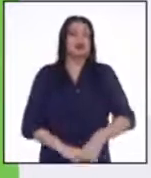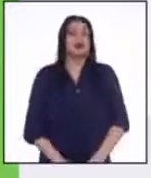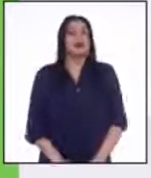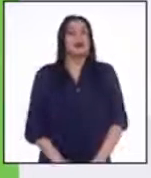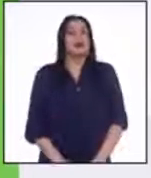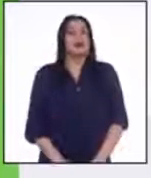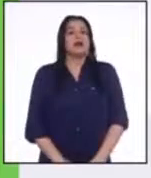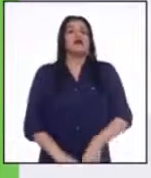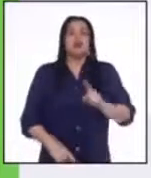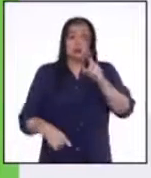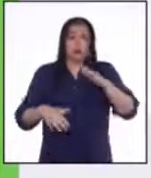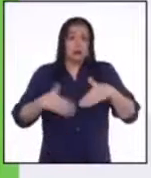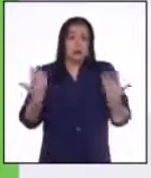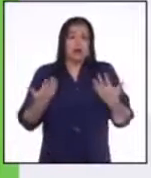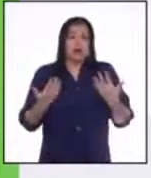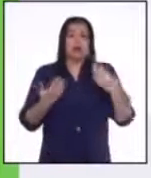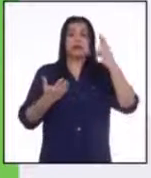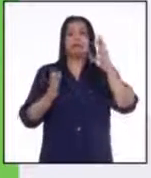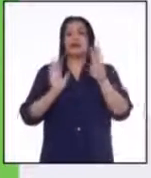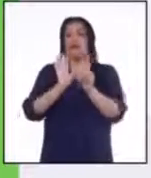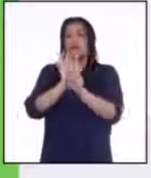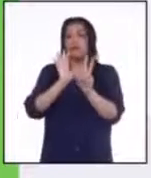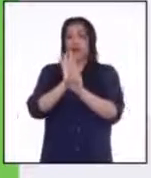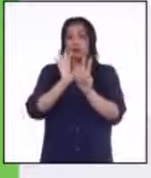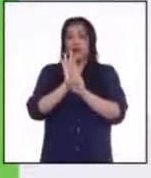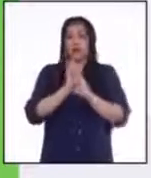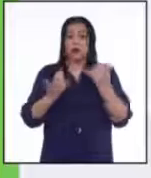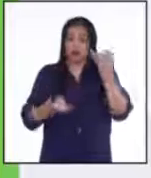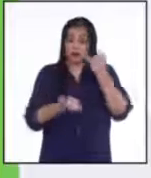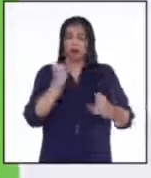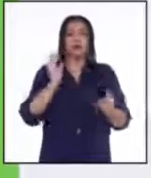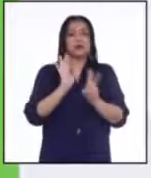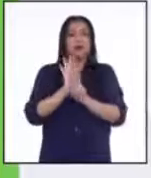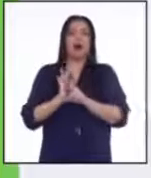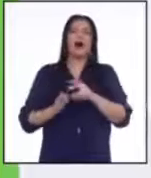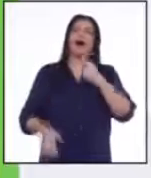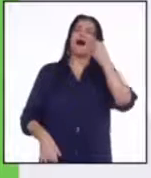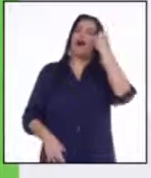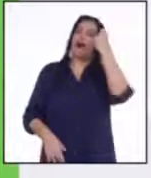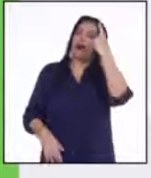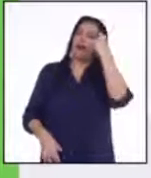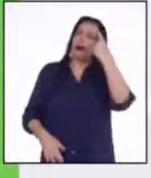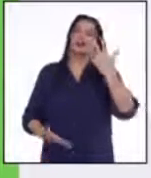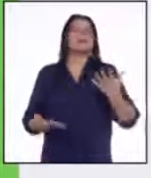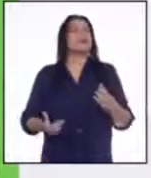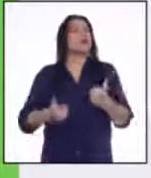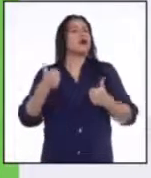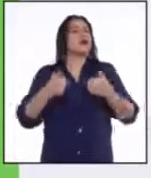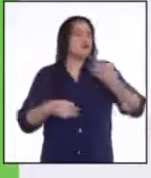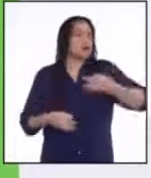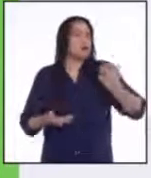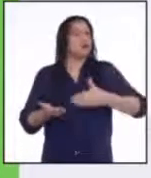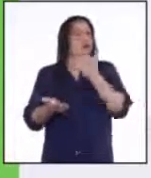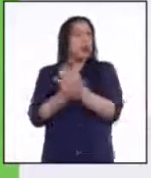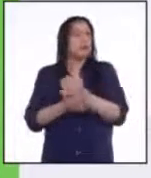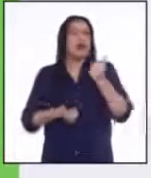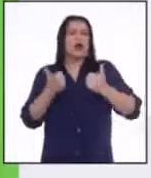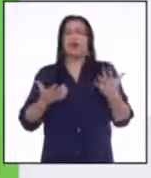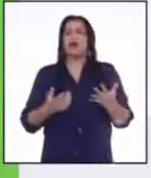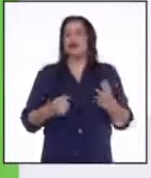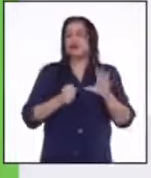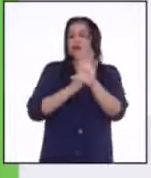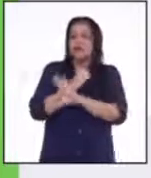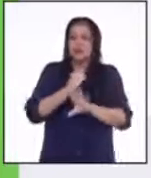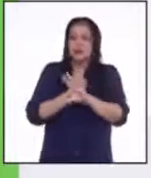pueden ustedes ser voluntarios y una vez cuando termine su voluntariedad van a entender a fondo cuáles son los problemas, cuáles son las ventajas y